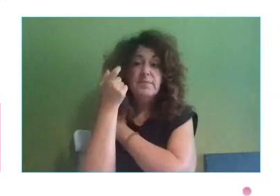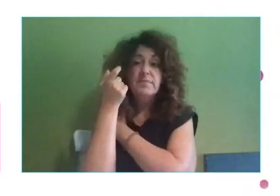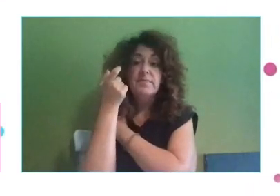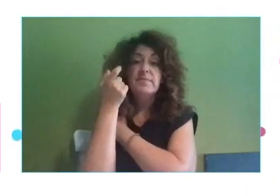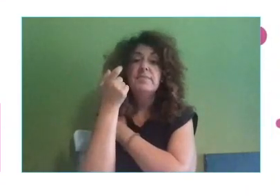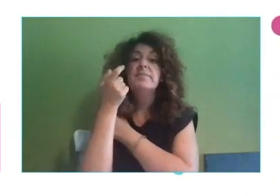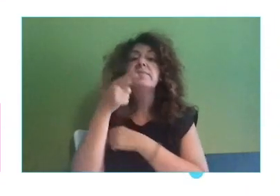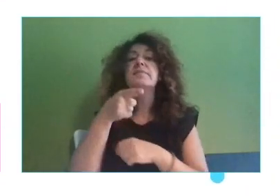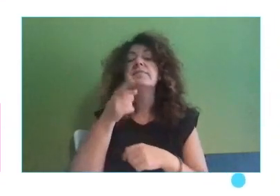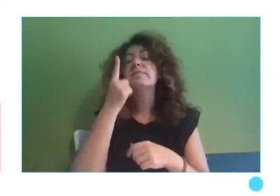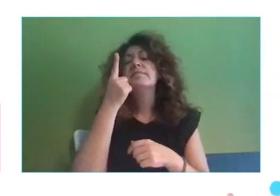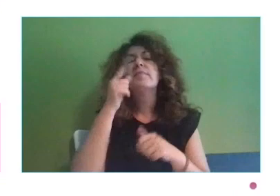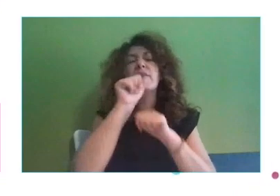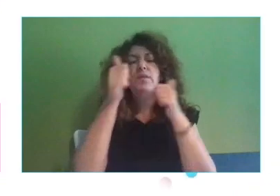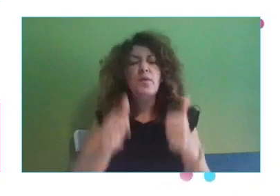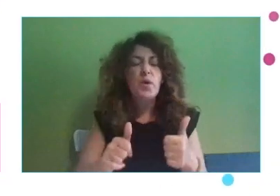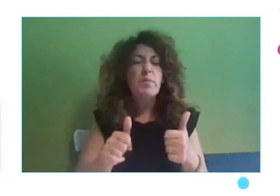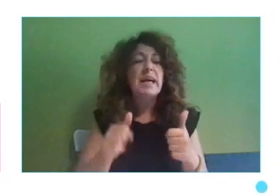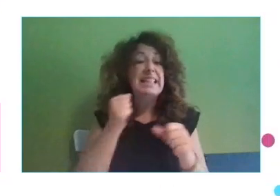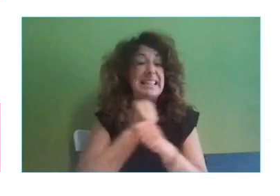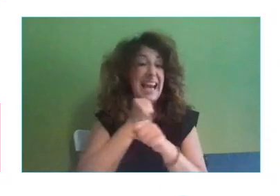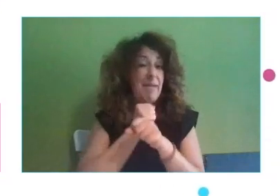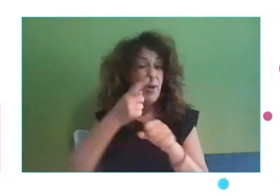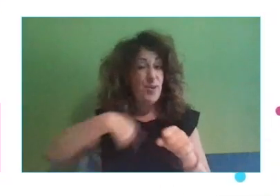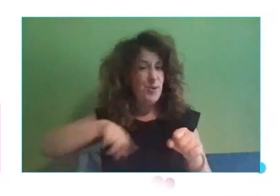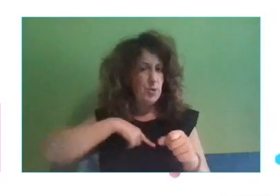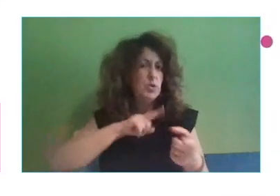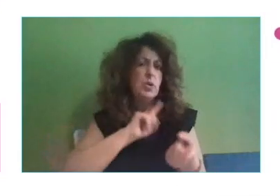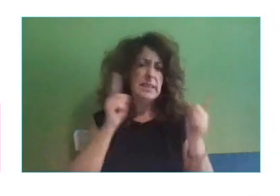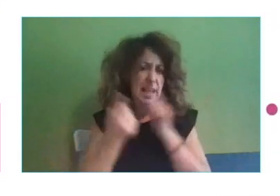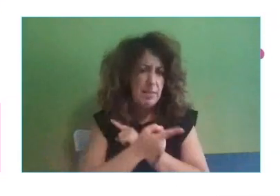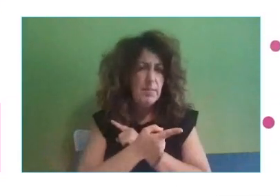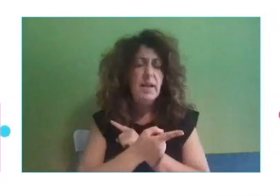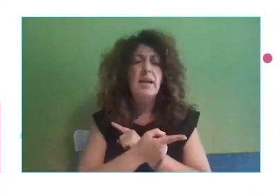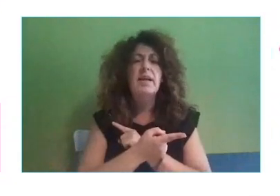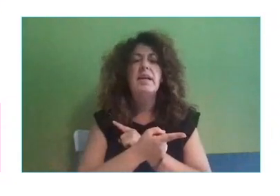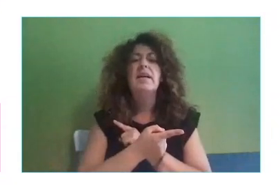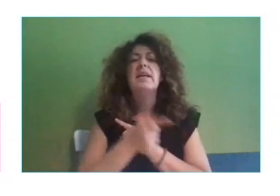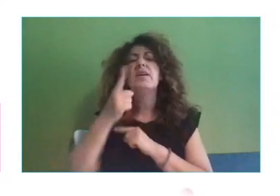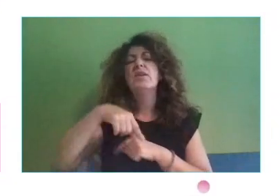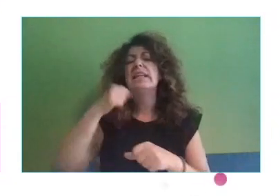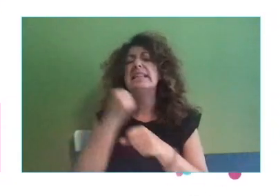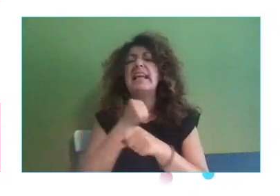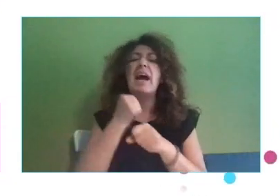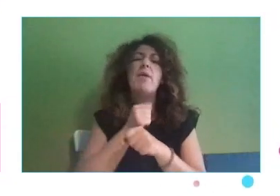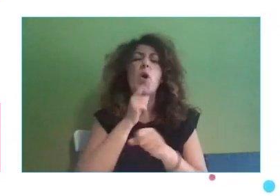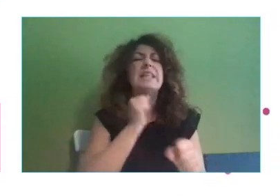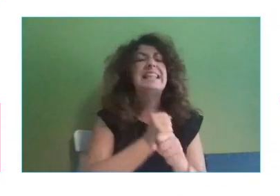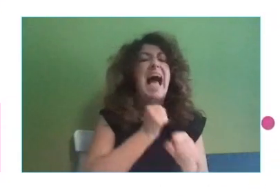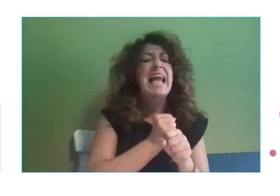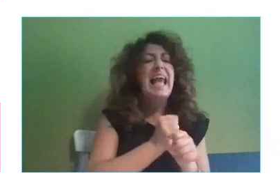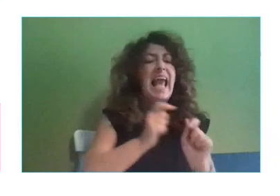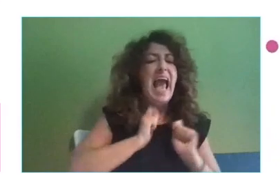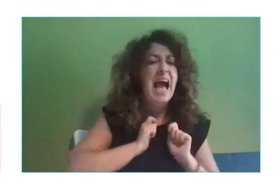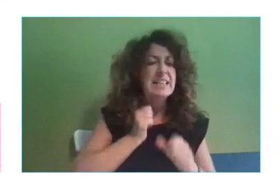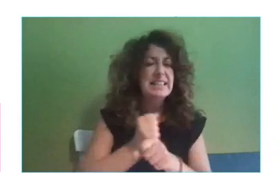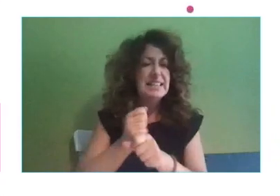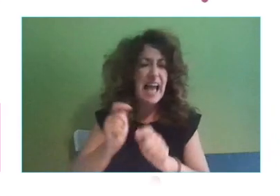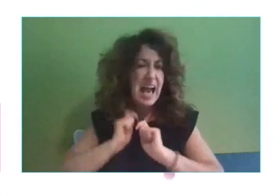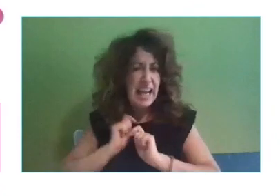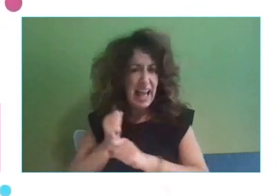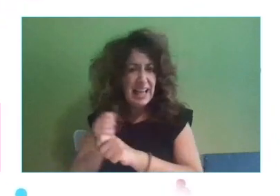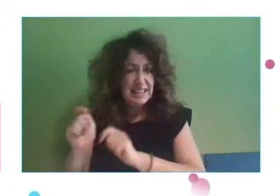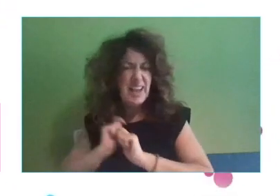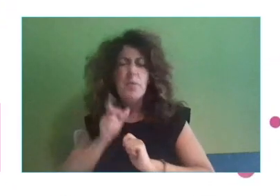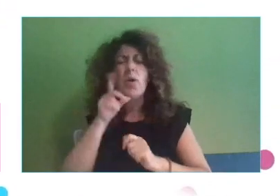De esta manera, como estamos cambiando la forma de trabajar, la estamos fragmentando y estamos empezando a trabajar por tareas, voy a necesitar contenido y conocimiento mucho más